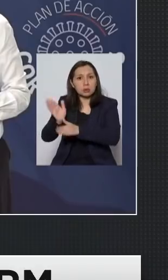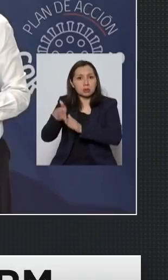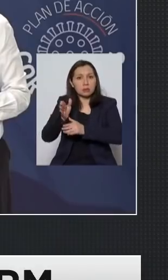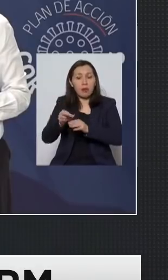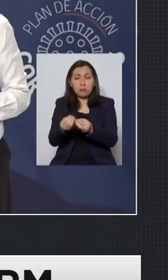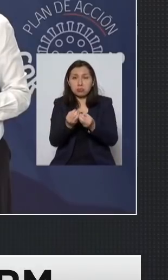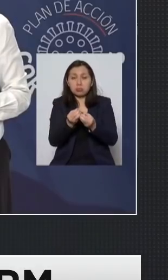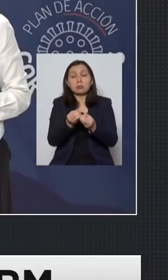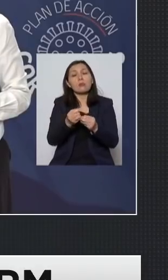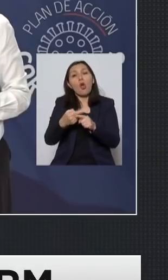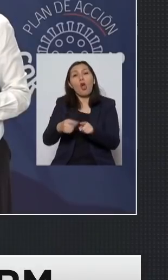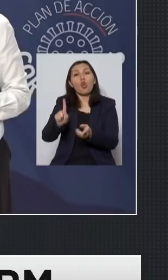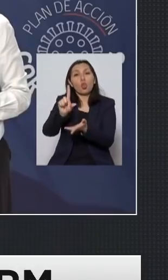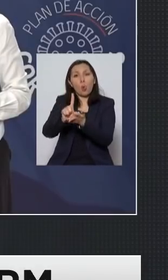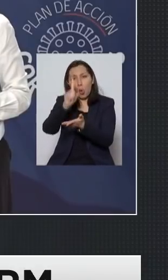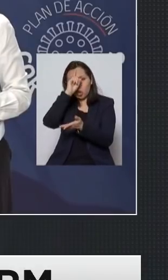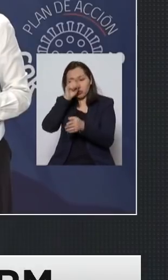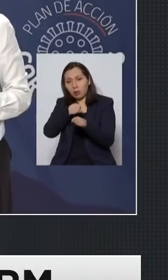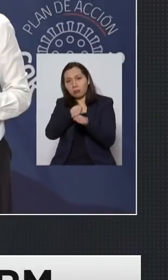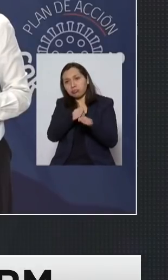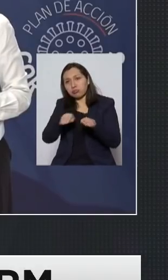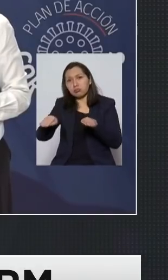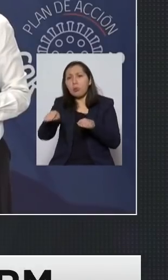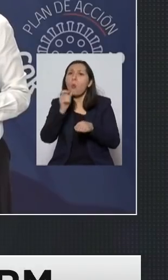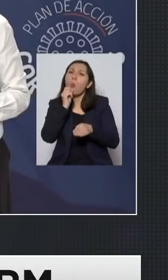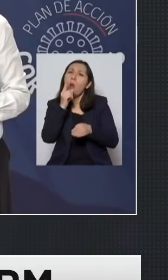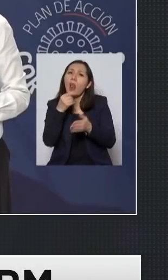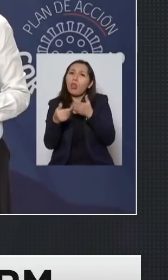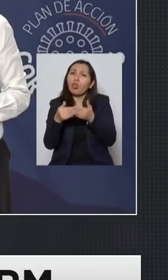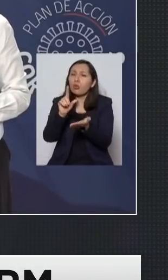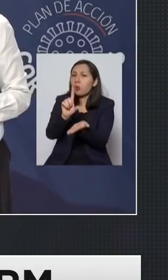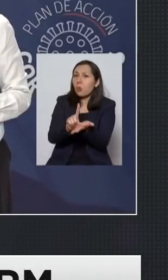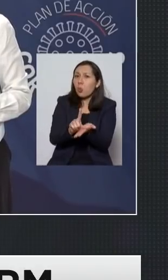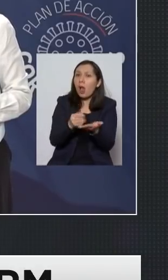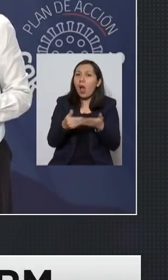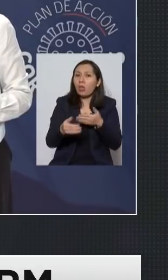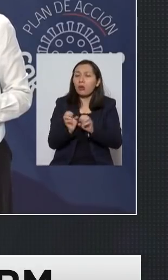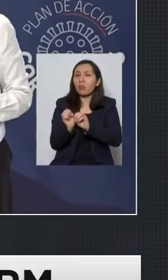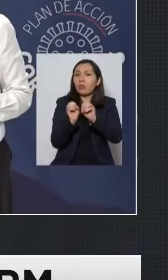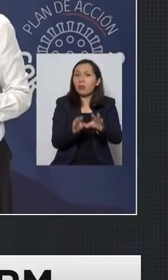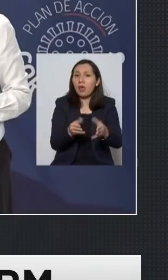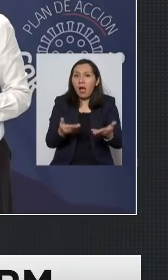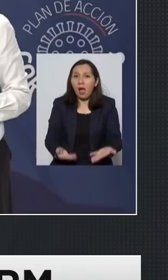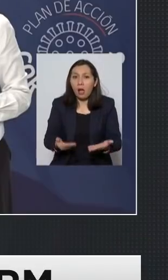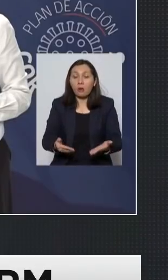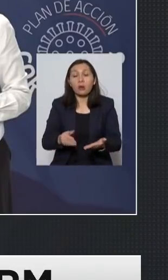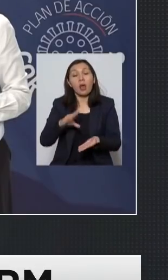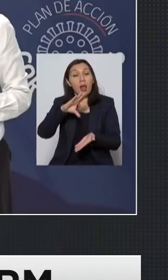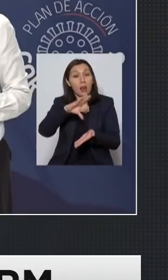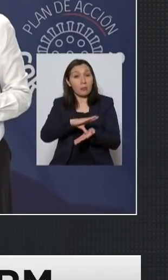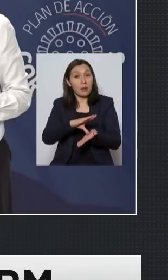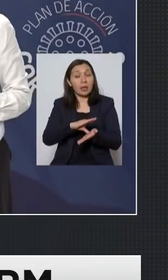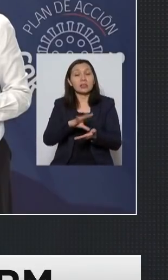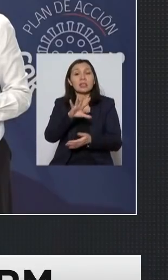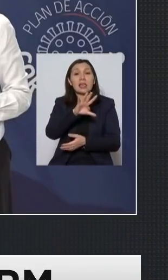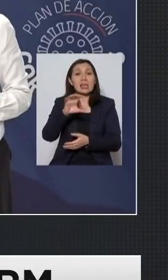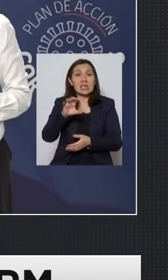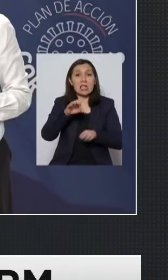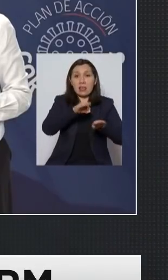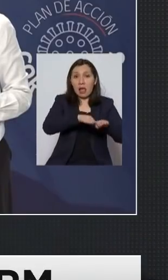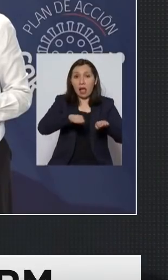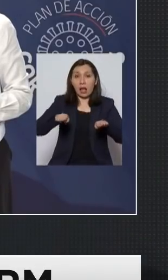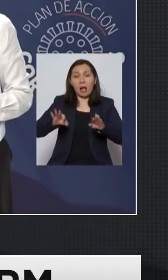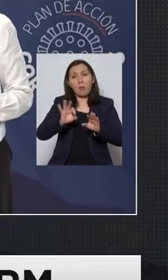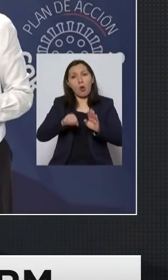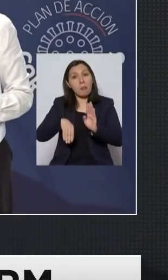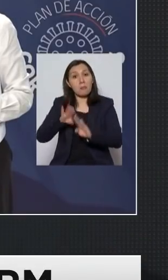demanda y fueron referidas a otros lados ¿cuáles son estos otros lados? fundamentalmente en el país las 500 camas